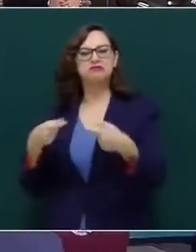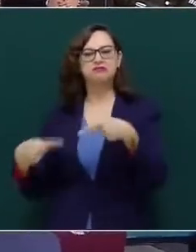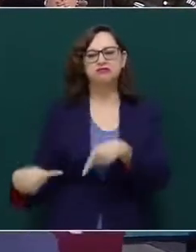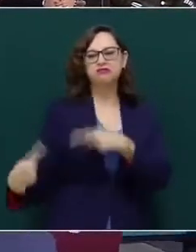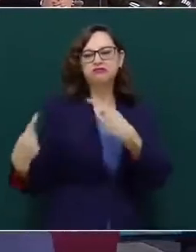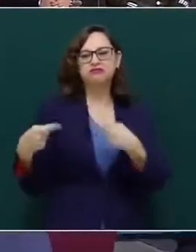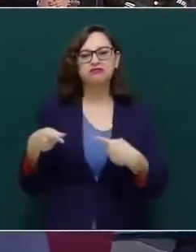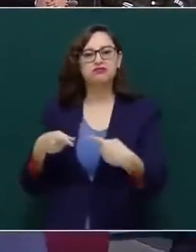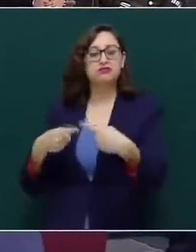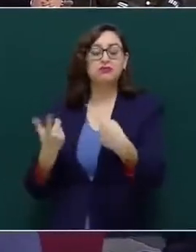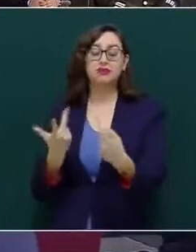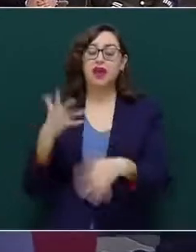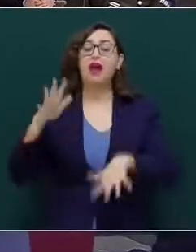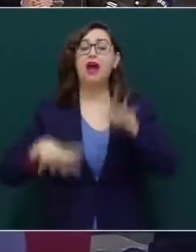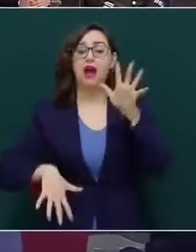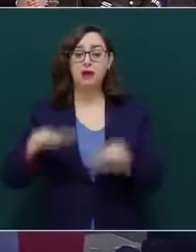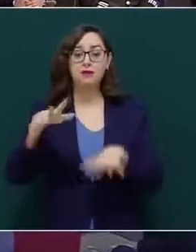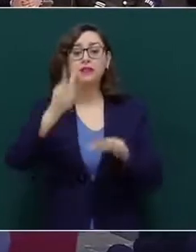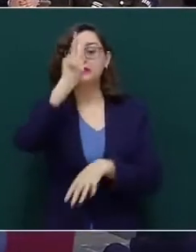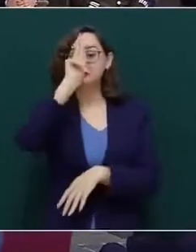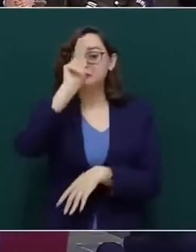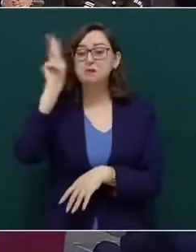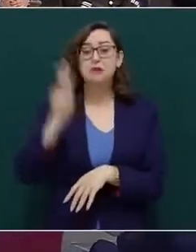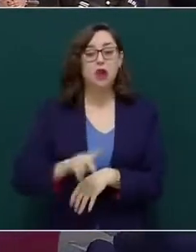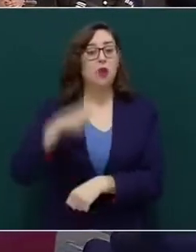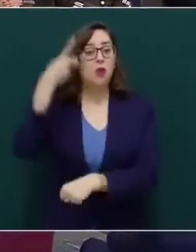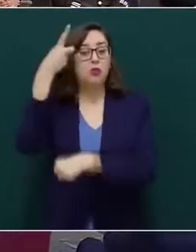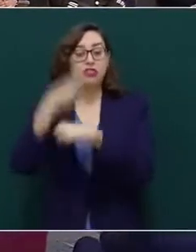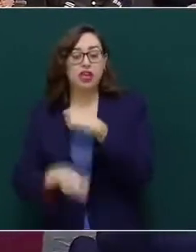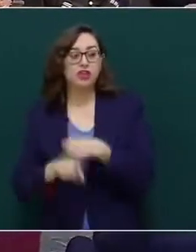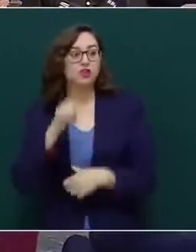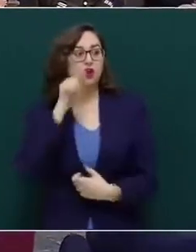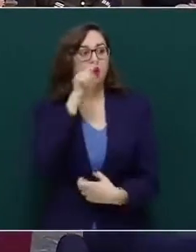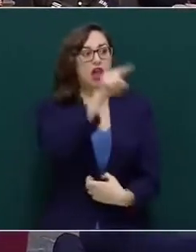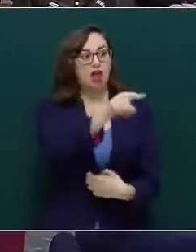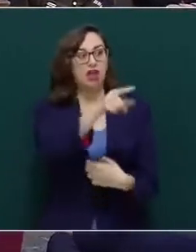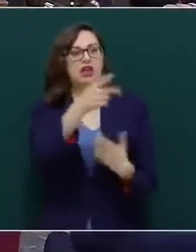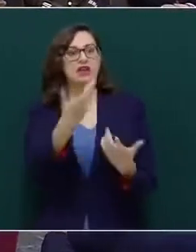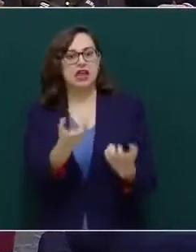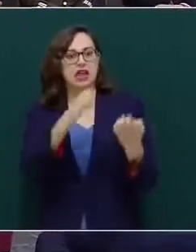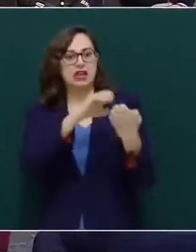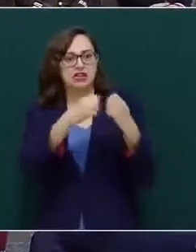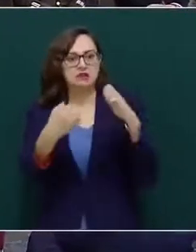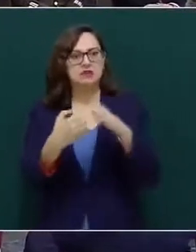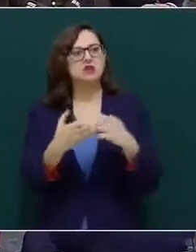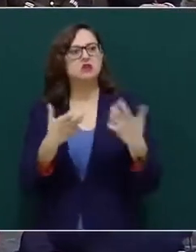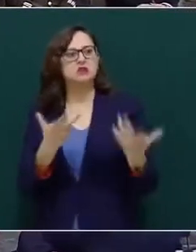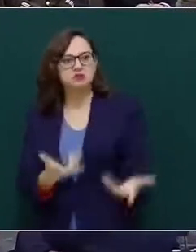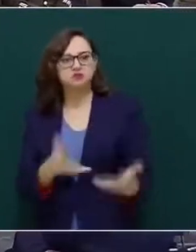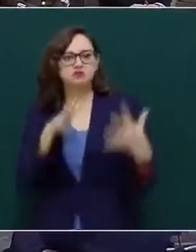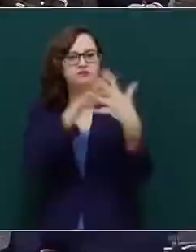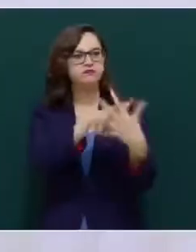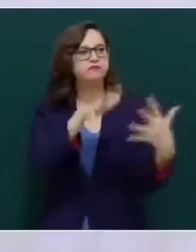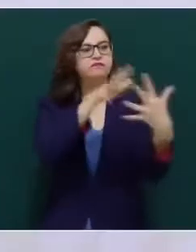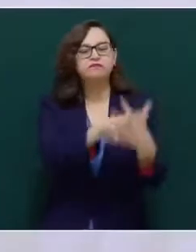más dañinas que las contiendas contra los verdaderos adversarios.